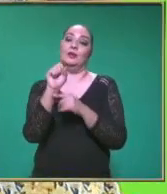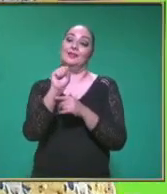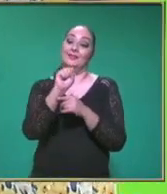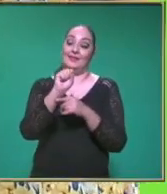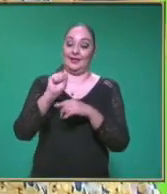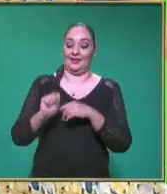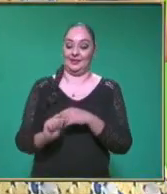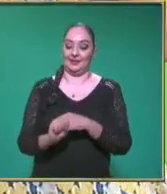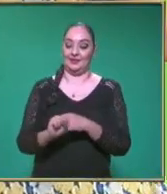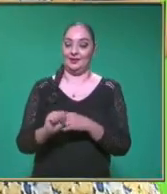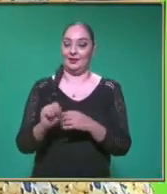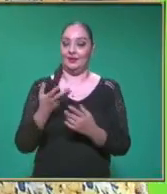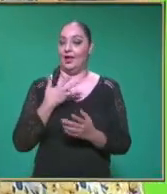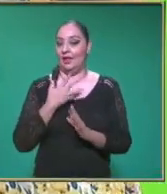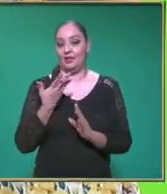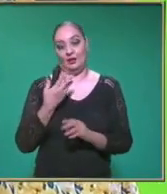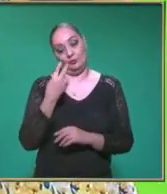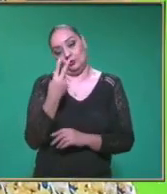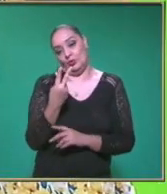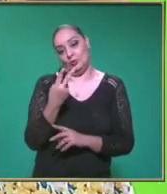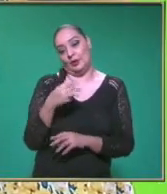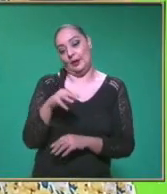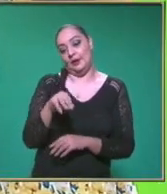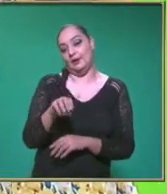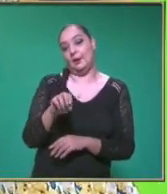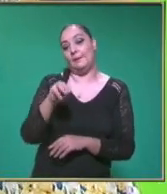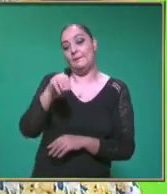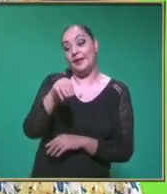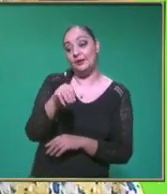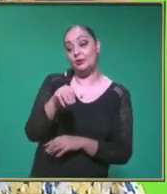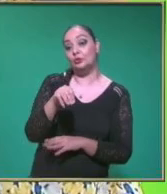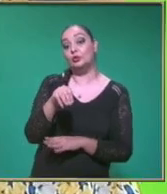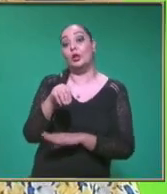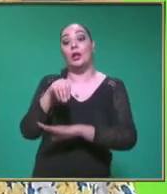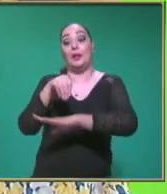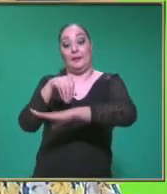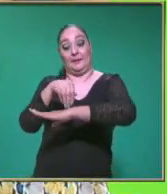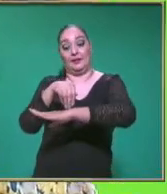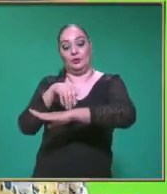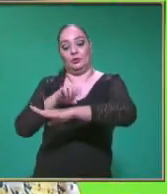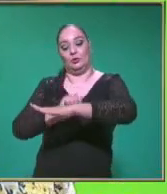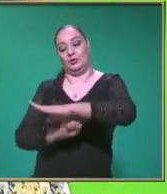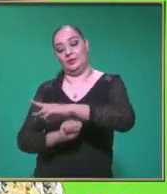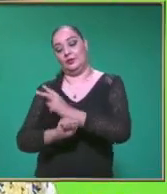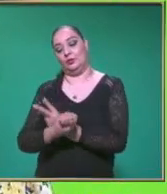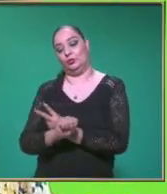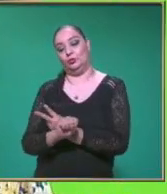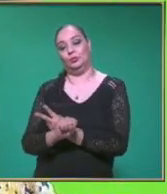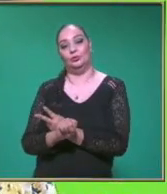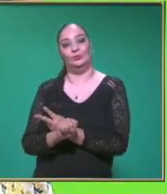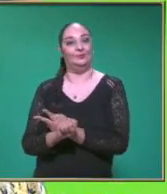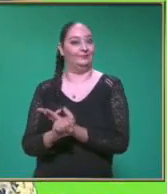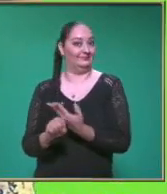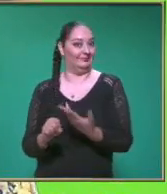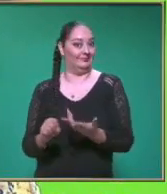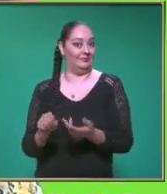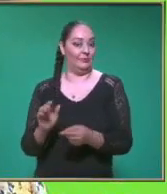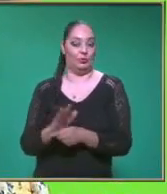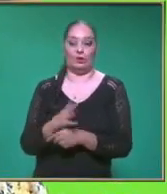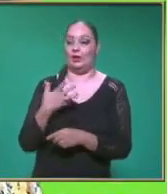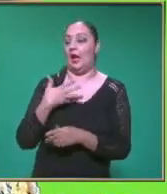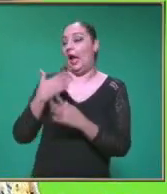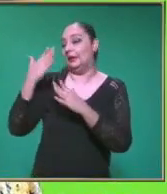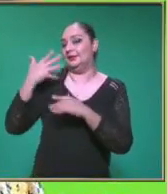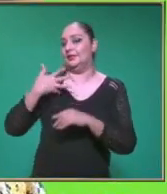la tenemos De donde viene De donde surge Porque a veces Llega la idea O llega la duda De por qué Estamos poniendo Segundos al cuadrado Si